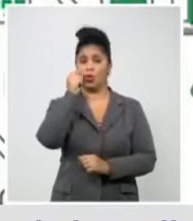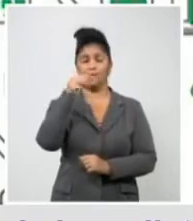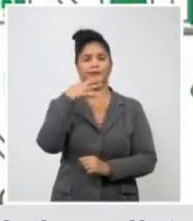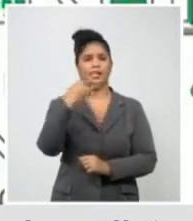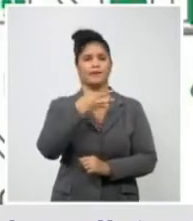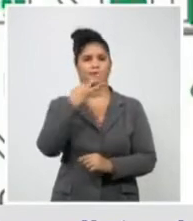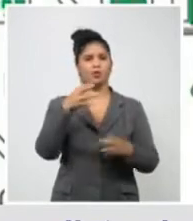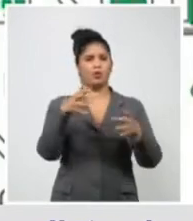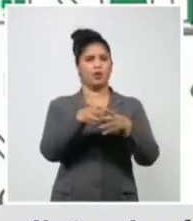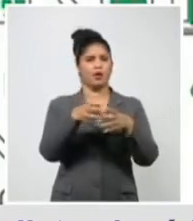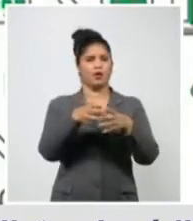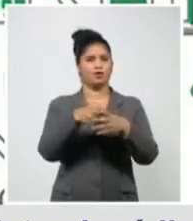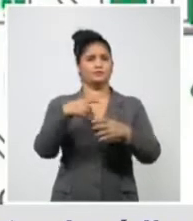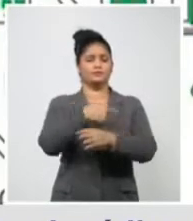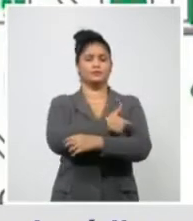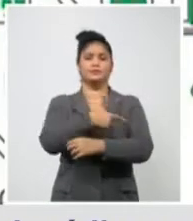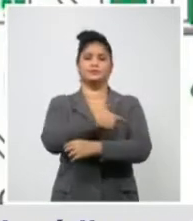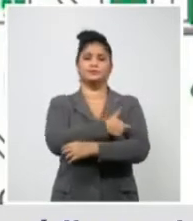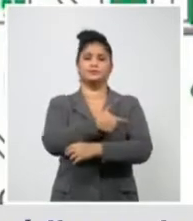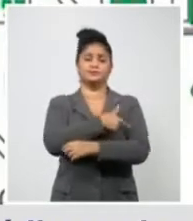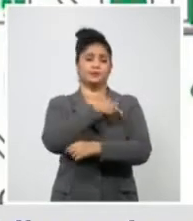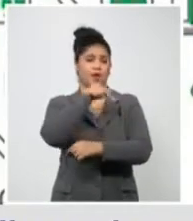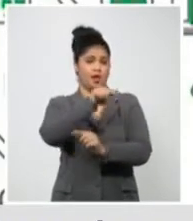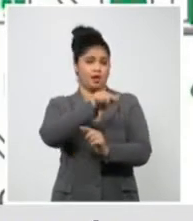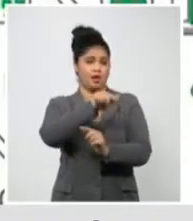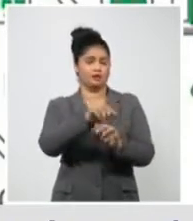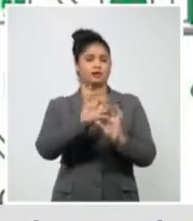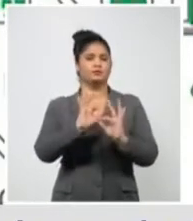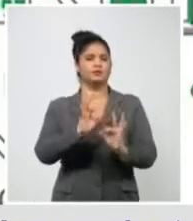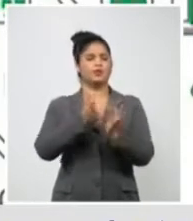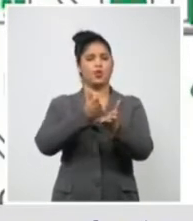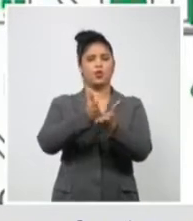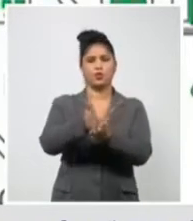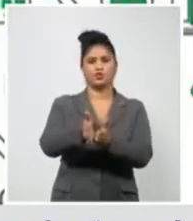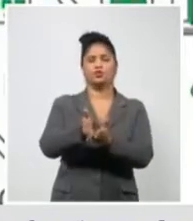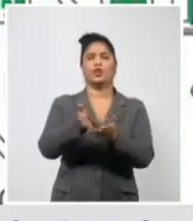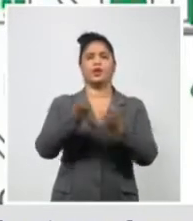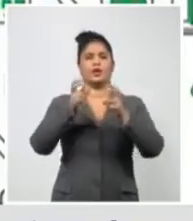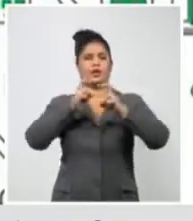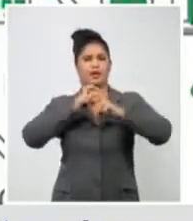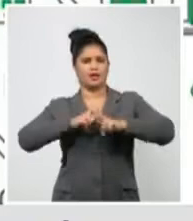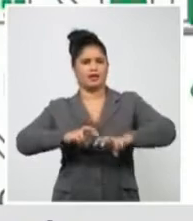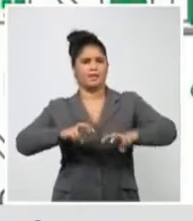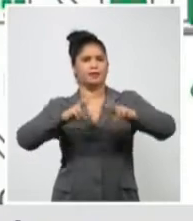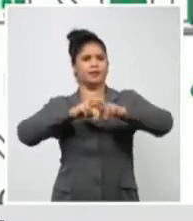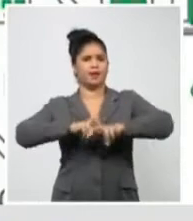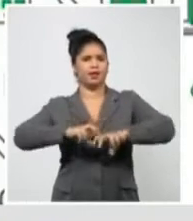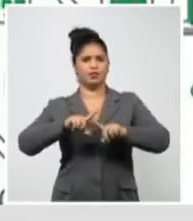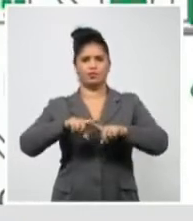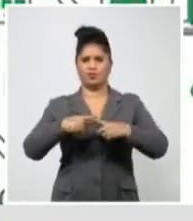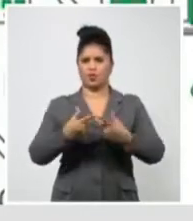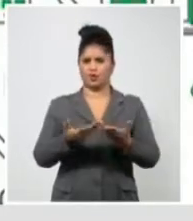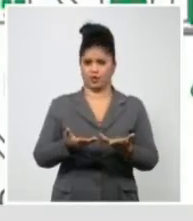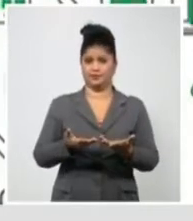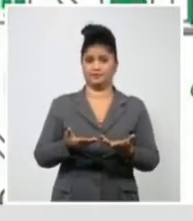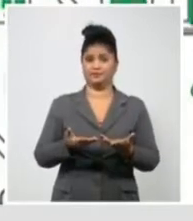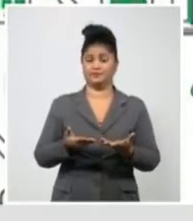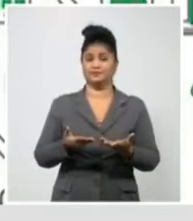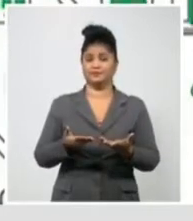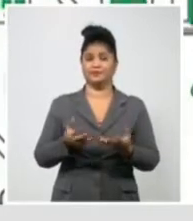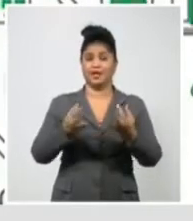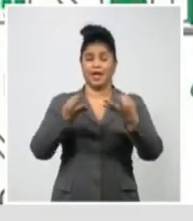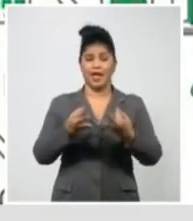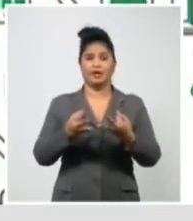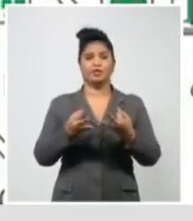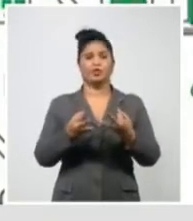y se dice, estoy segura que también, están trabajando porque esto era previsible. Es decir, se produce y se detecta,